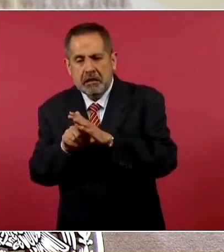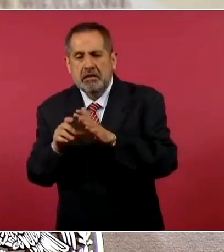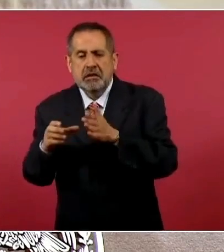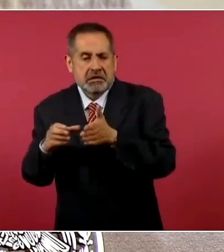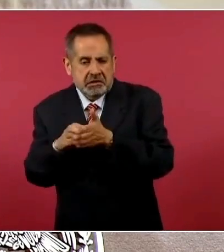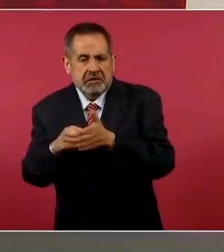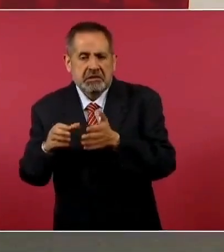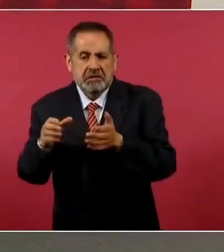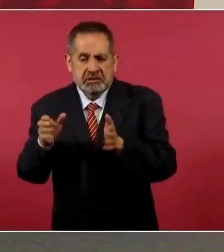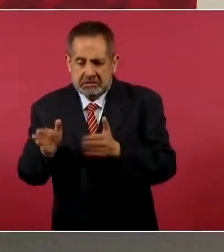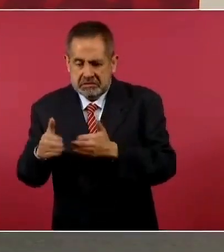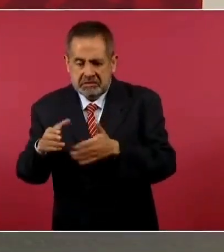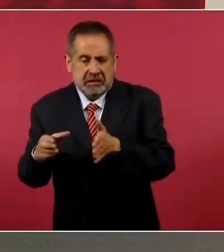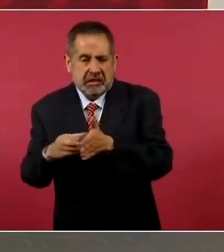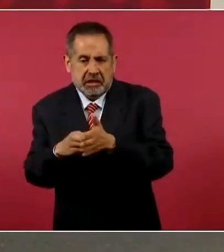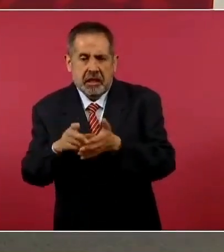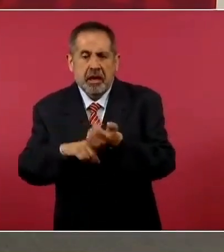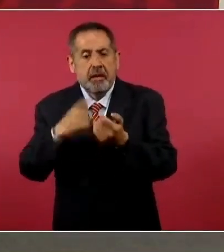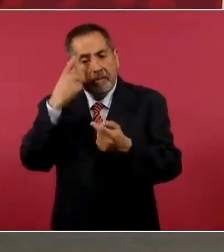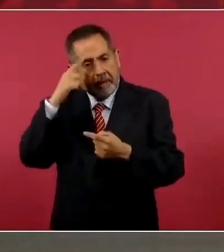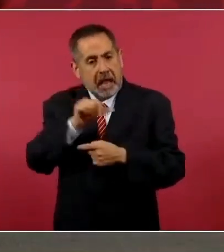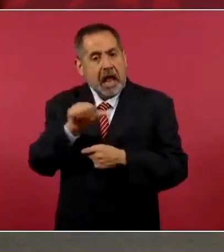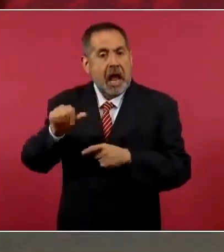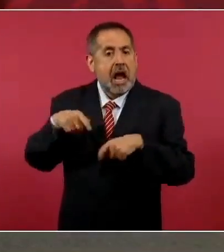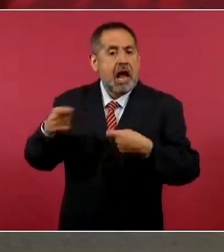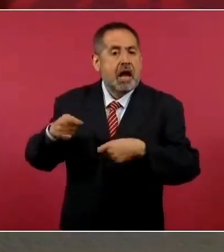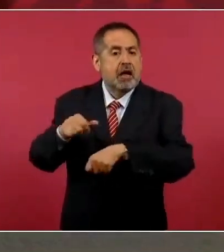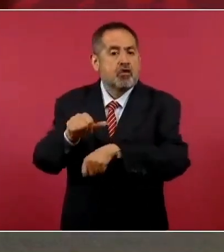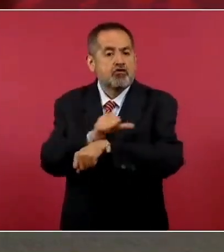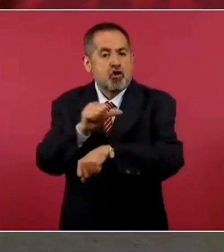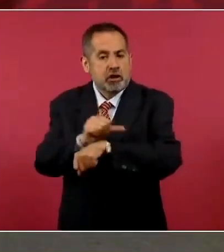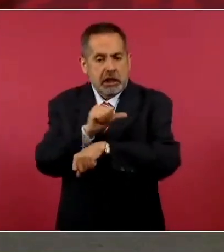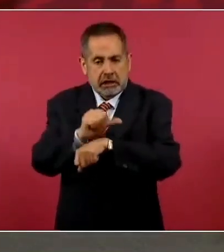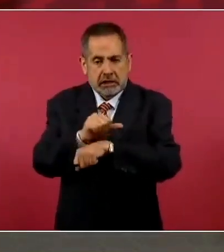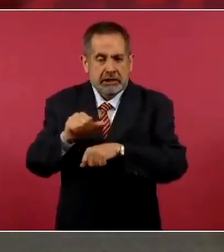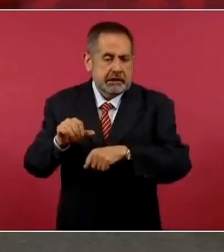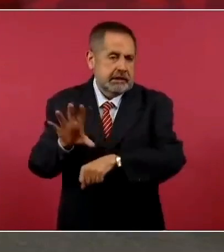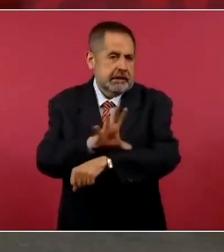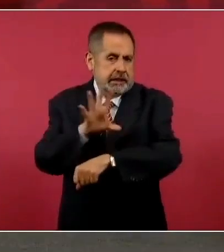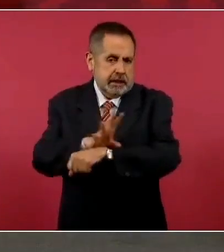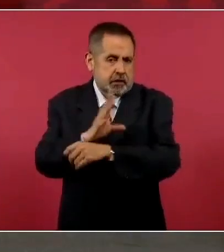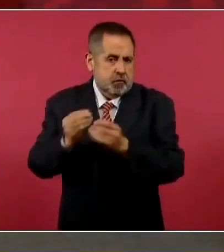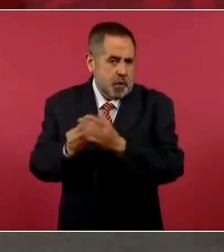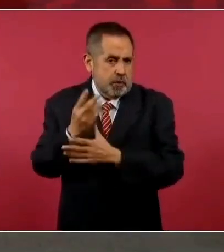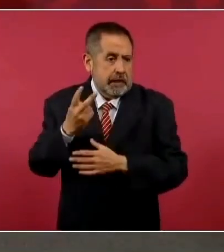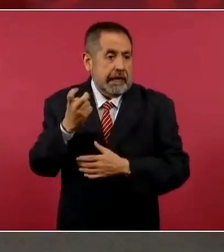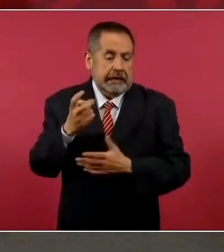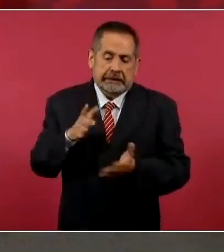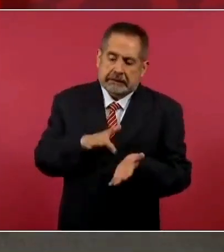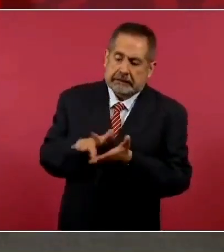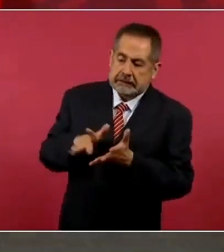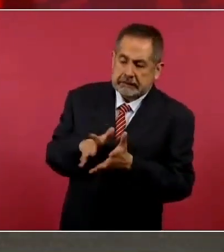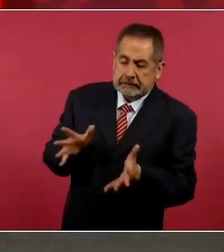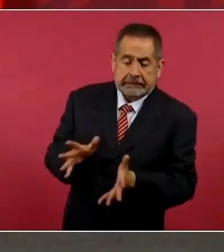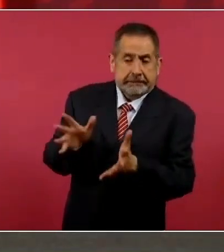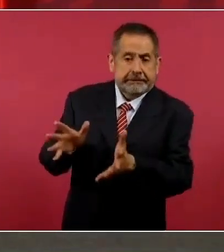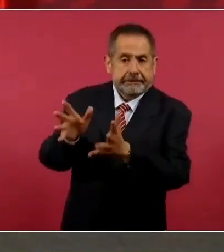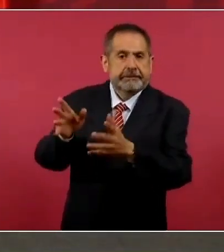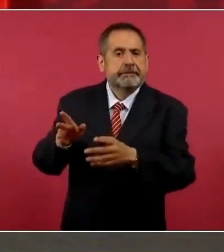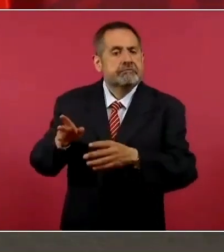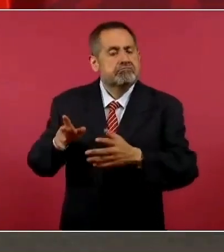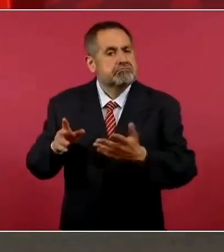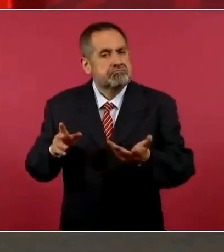industria automotriz, se trata de impulsar todo